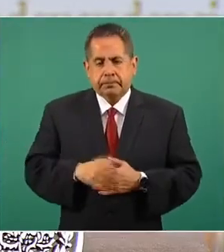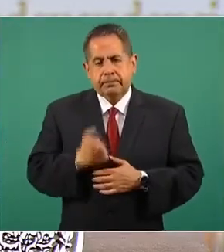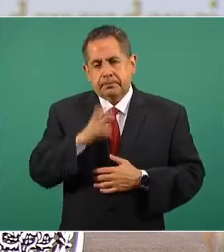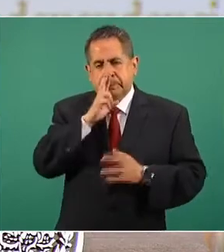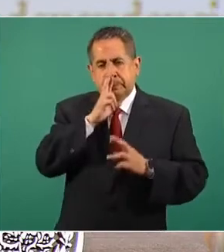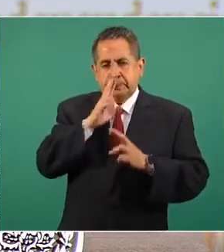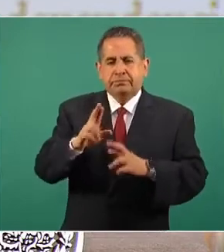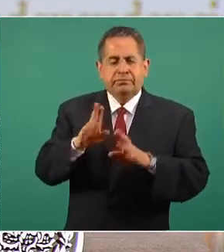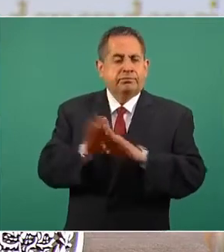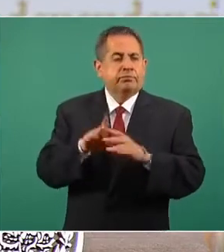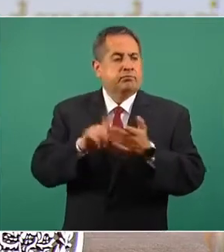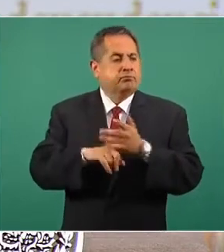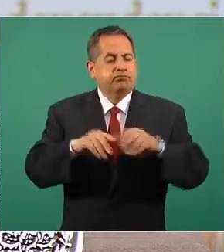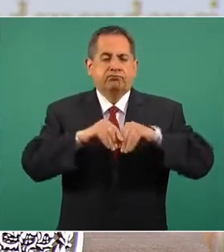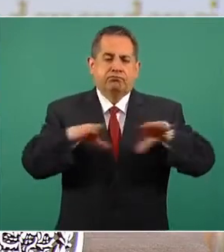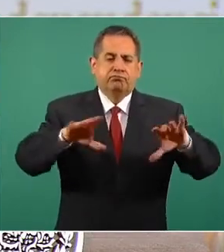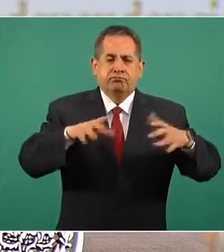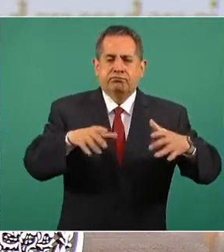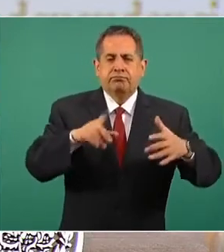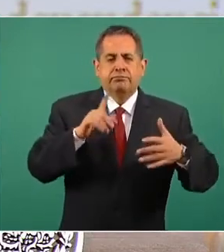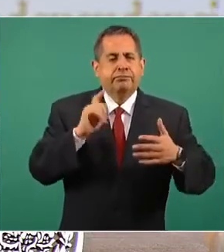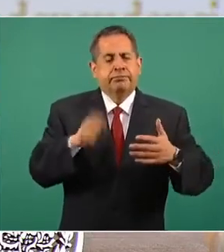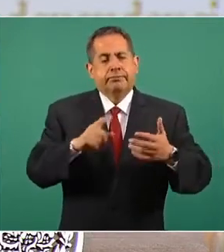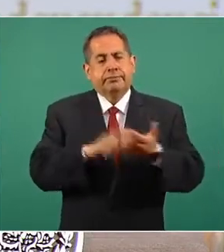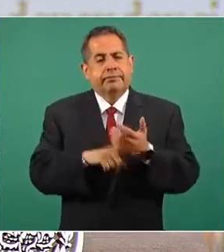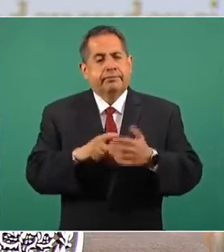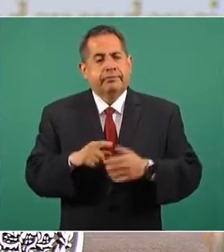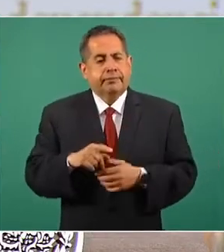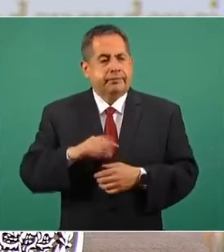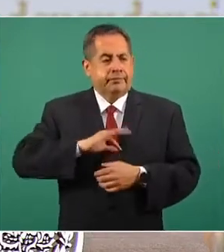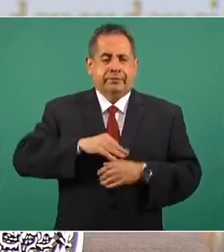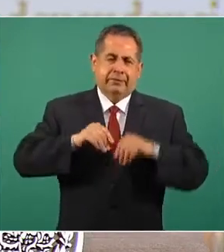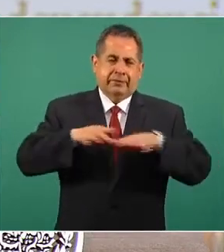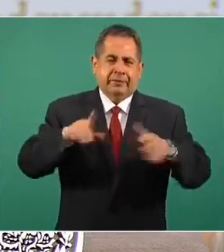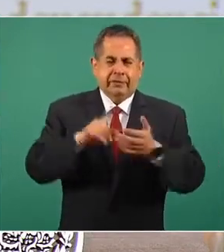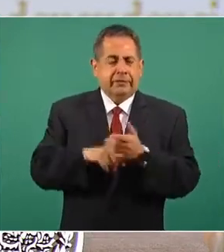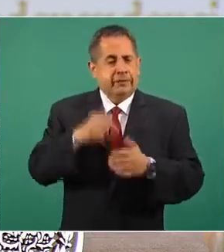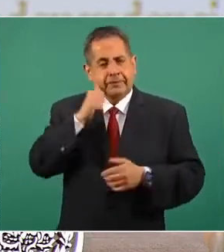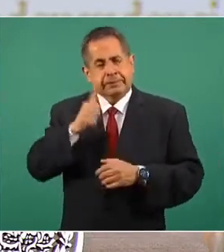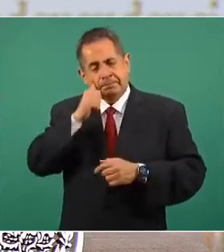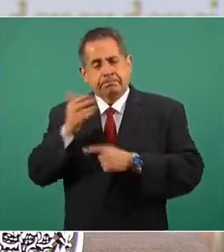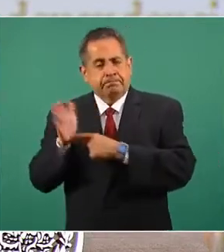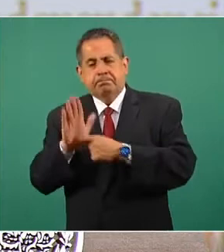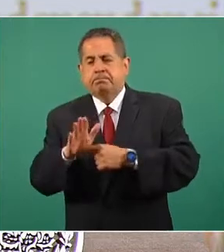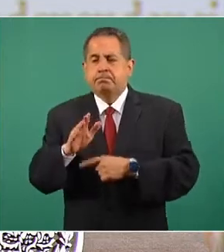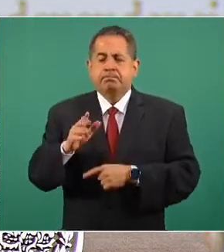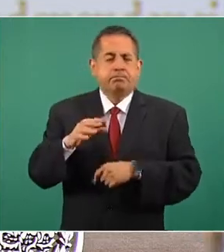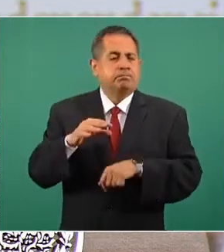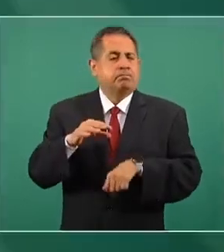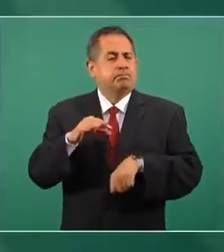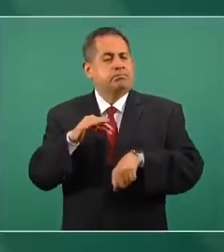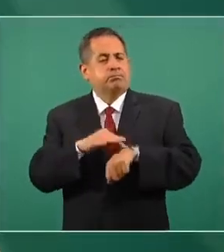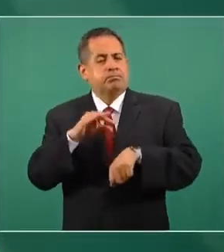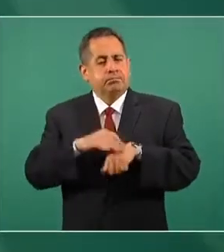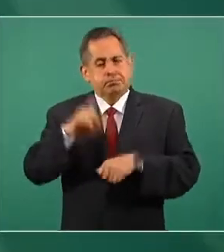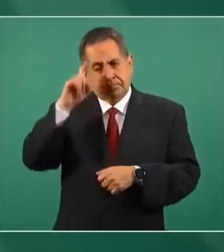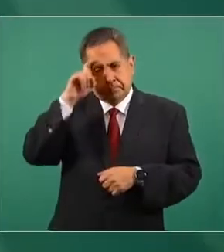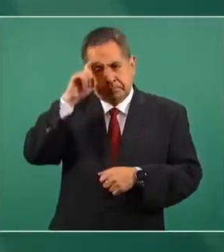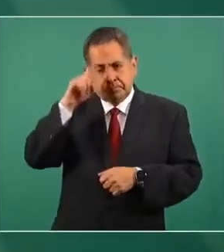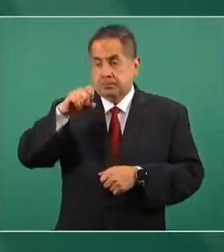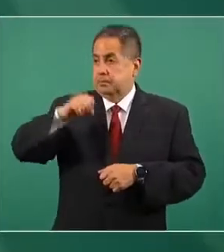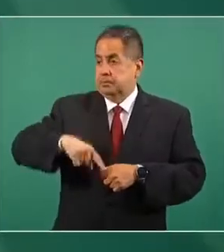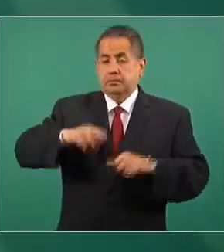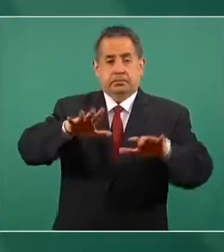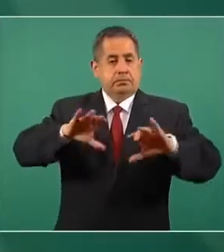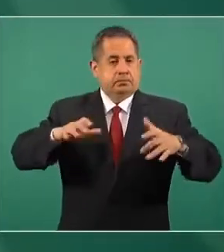del comunicado técnico epidemiológico que presenta el doctor López-Gatell en este mismo